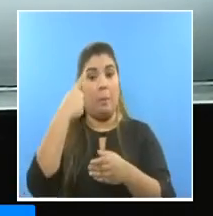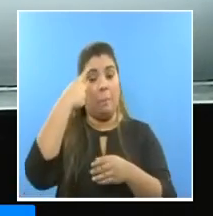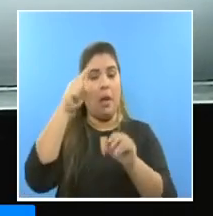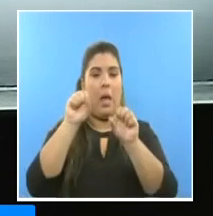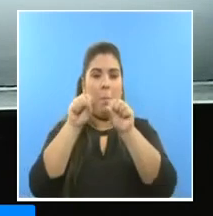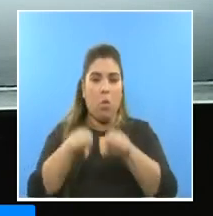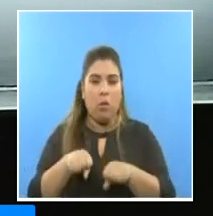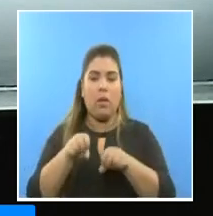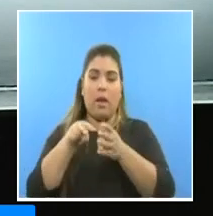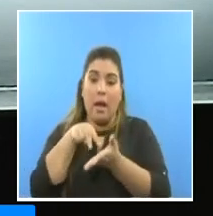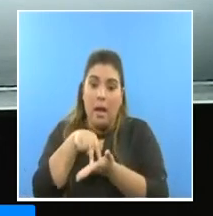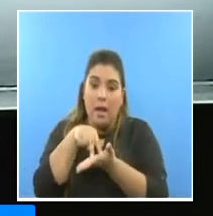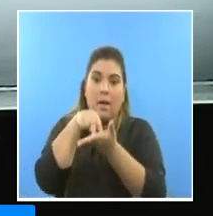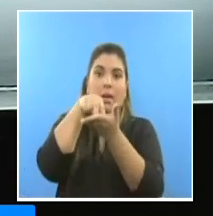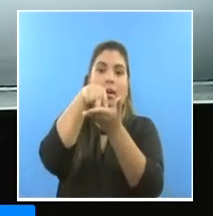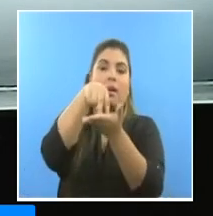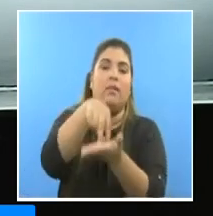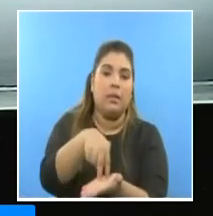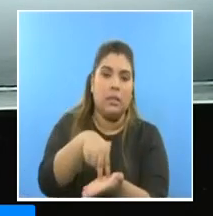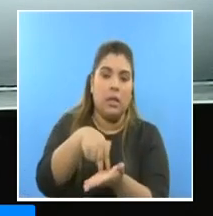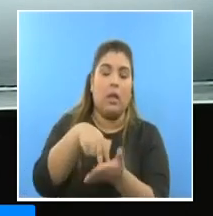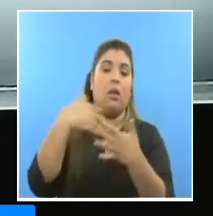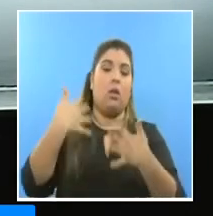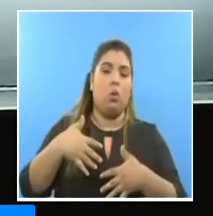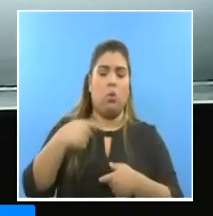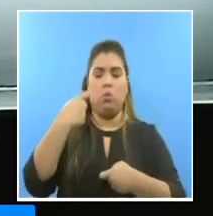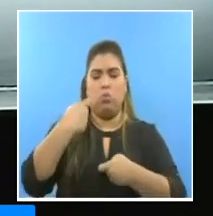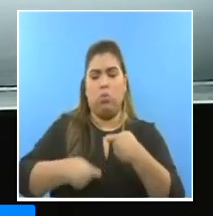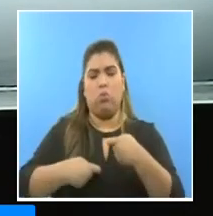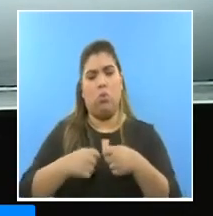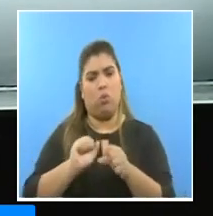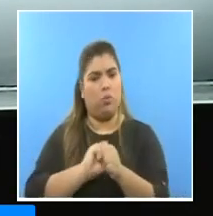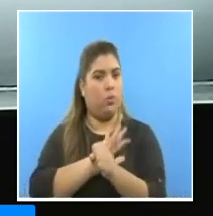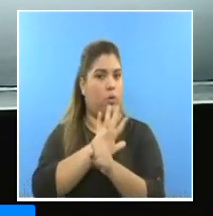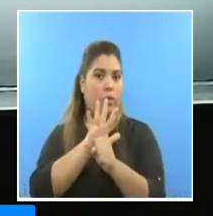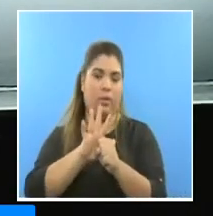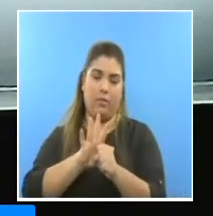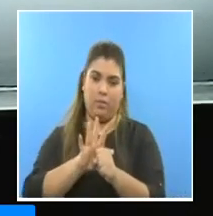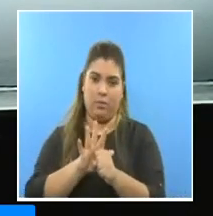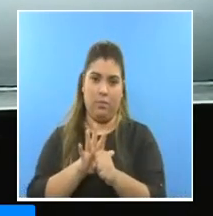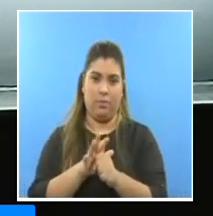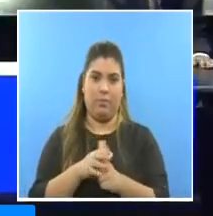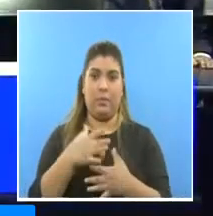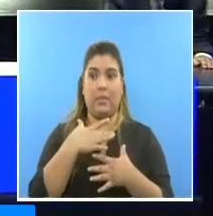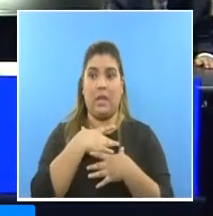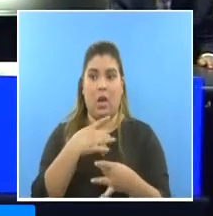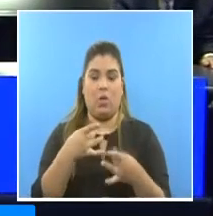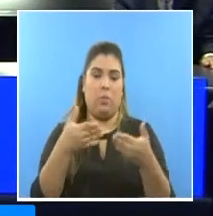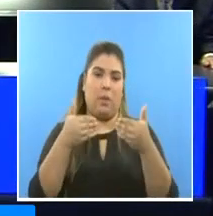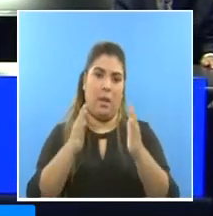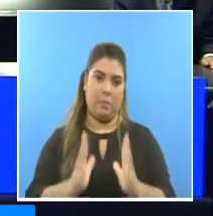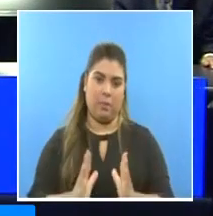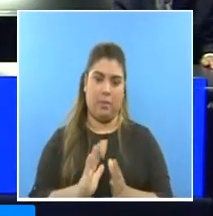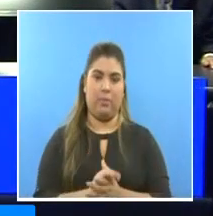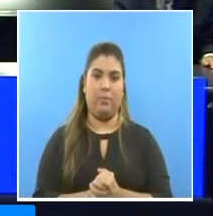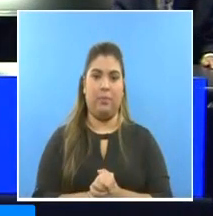podamos superar este desafío inédito en el escenario de la salud pública